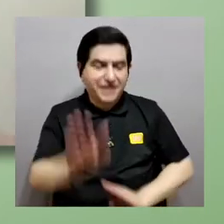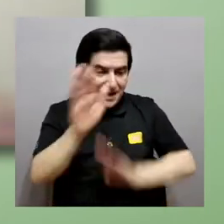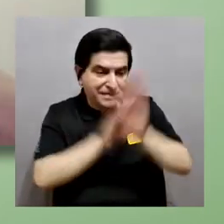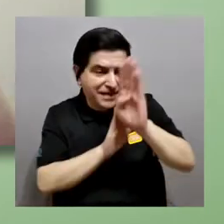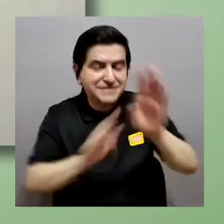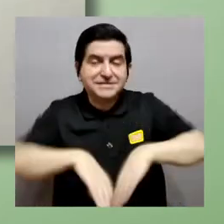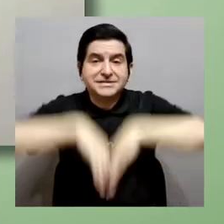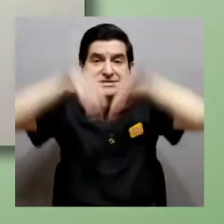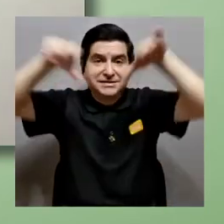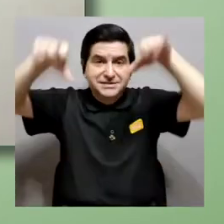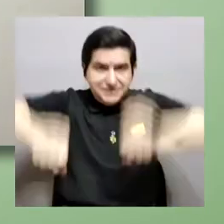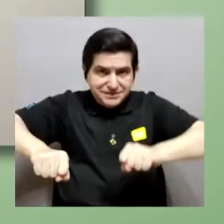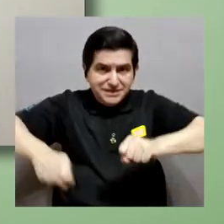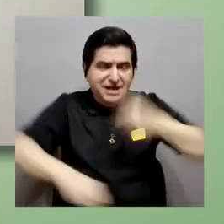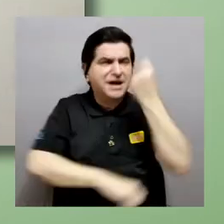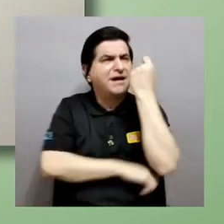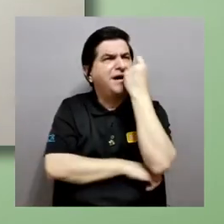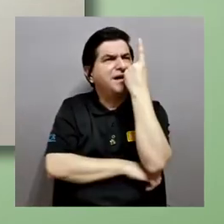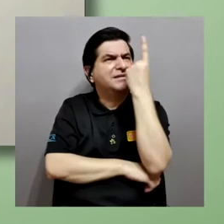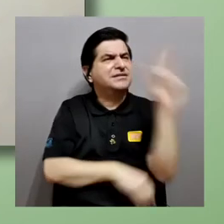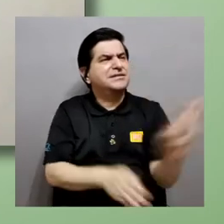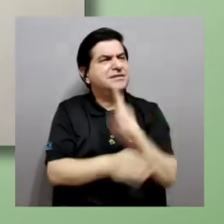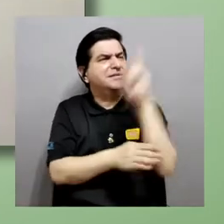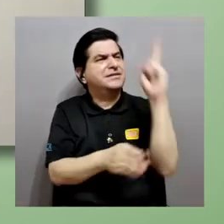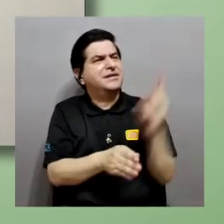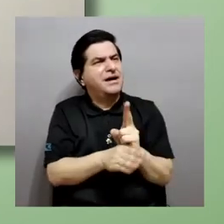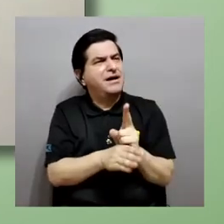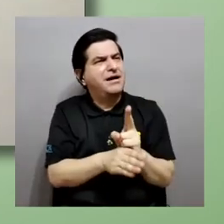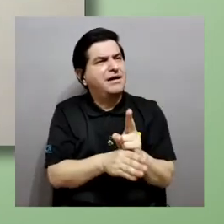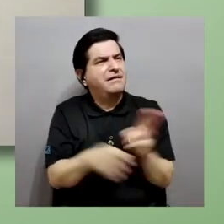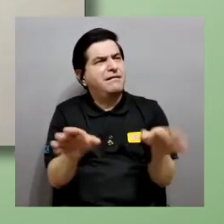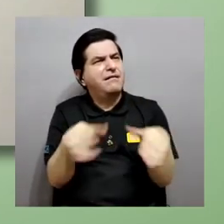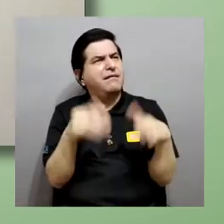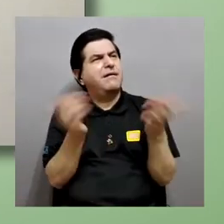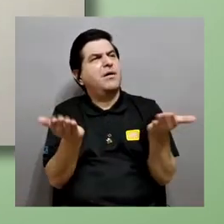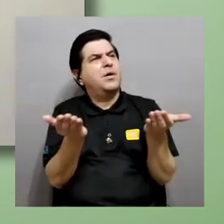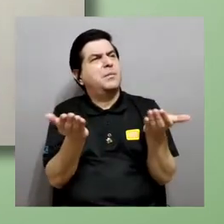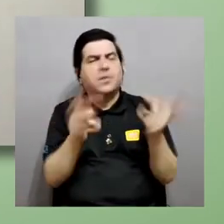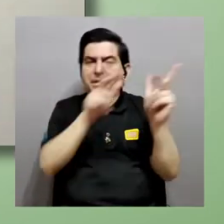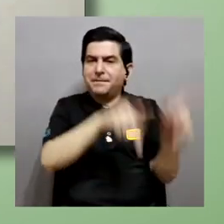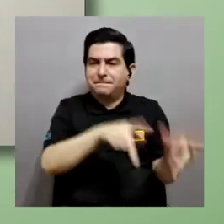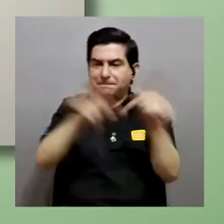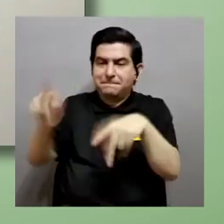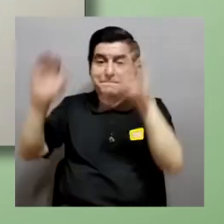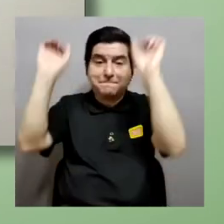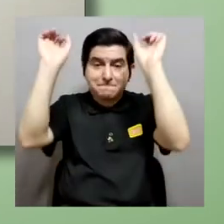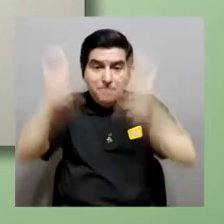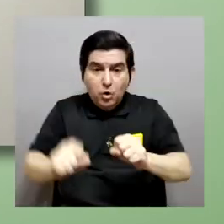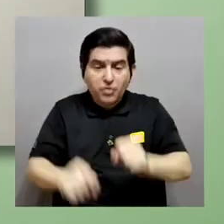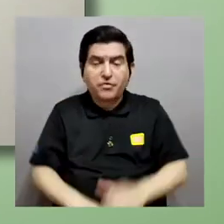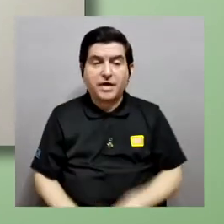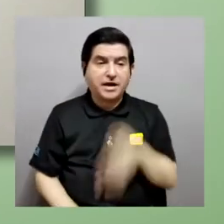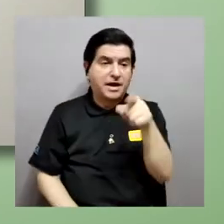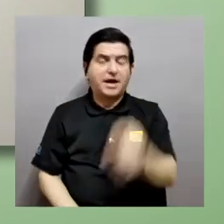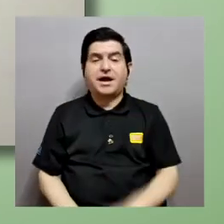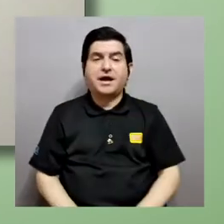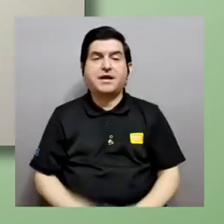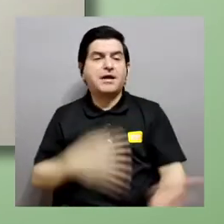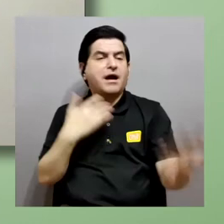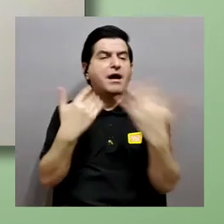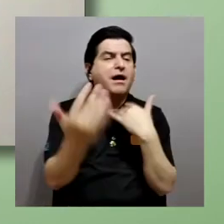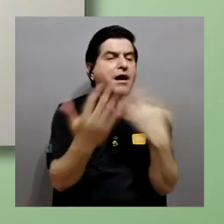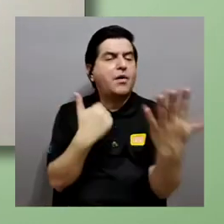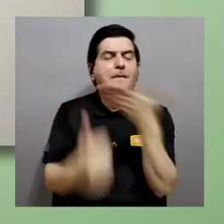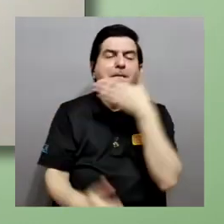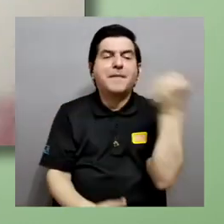desarrollar estos sistemas y entender cómo podemos utilizarlos para que las personas puedan empatizar mejor